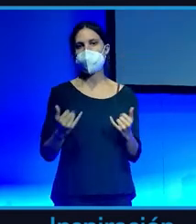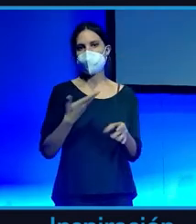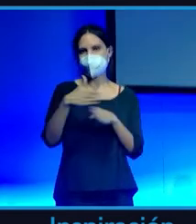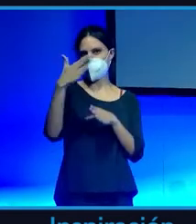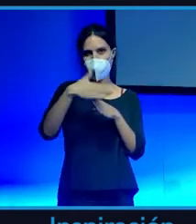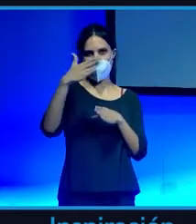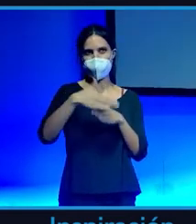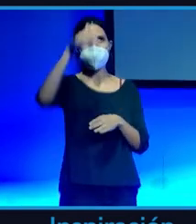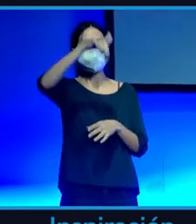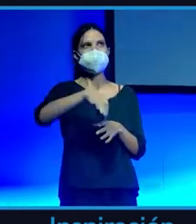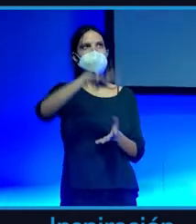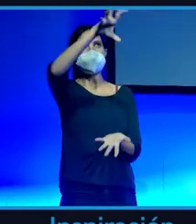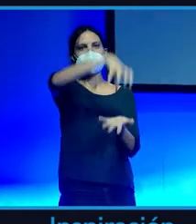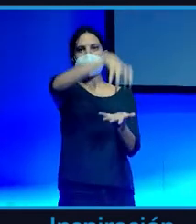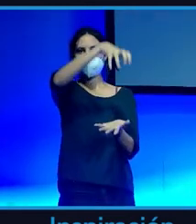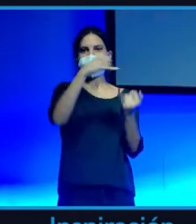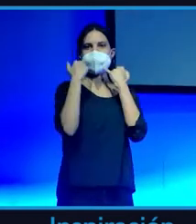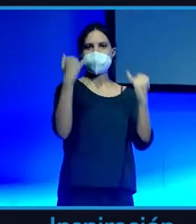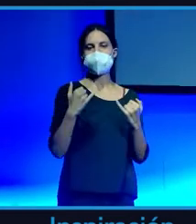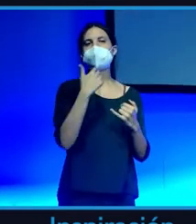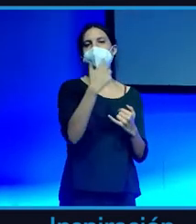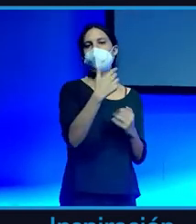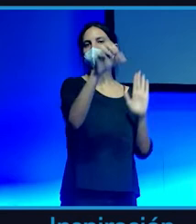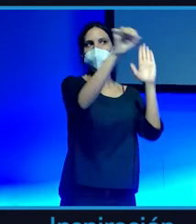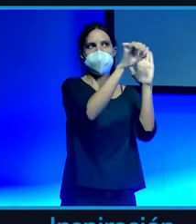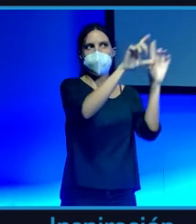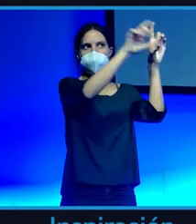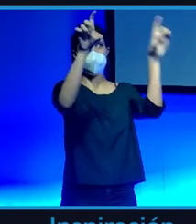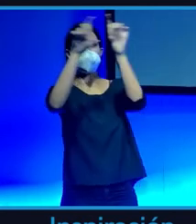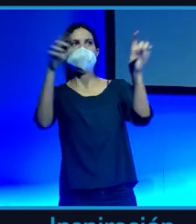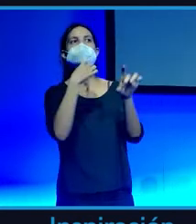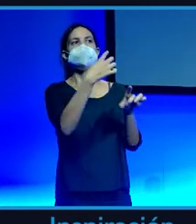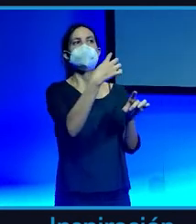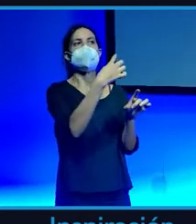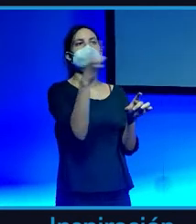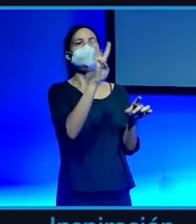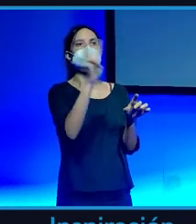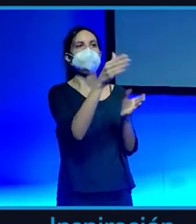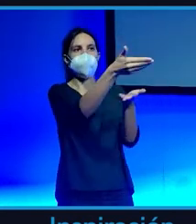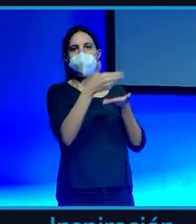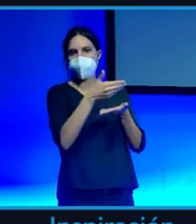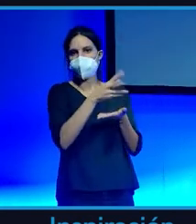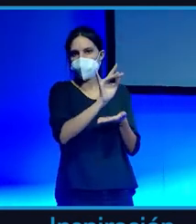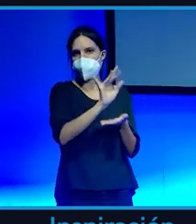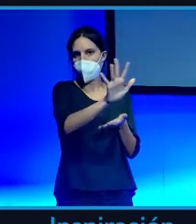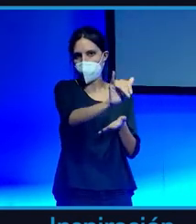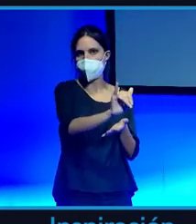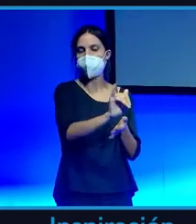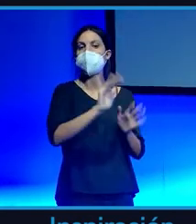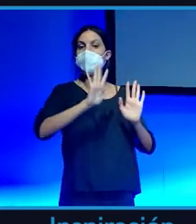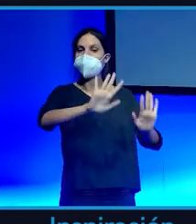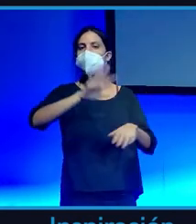consume no sé cuántos megavatios le digo a Alberto la entesa y me lo da mañana. Entonces sobra. Es cierto que